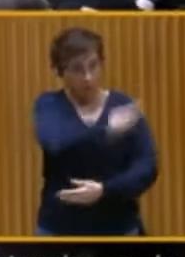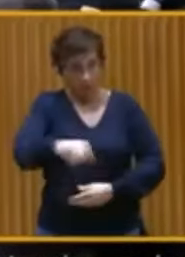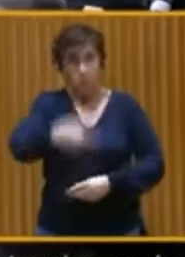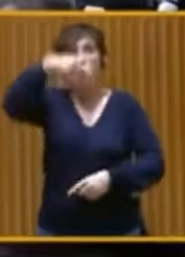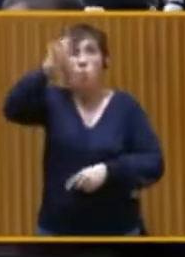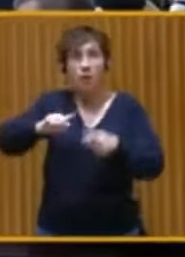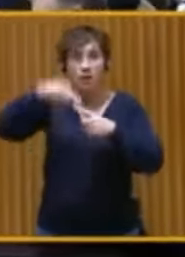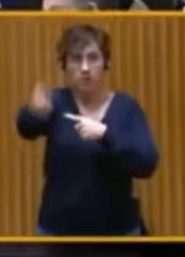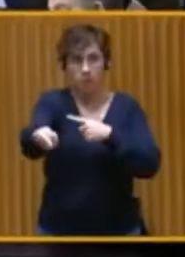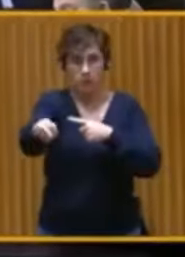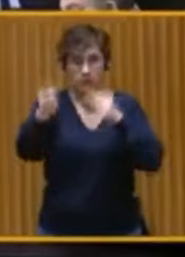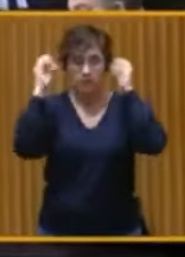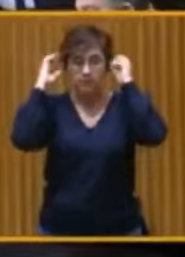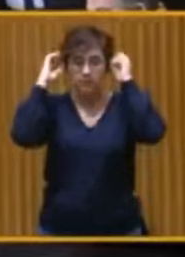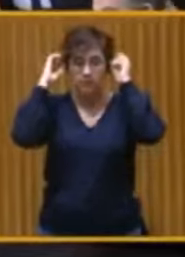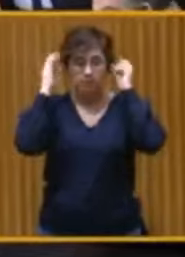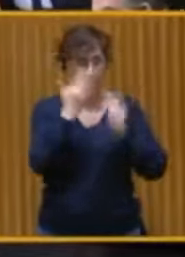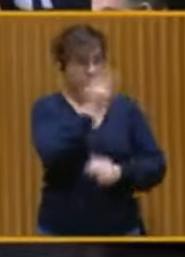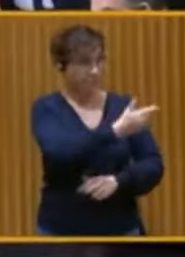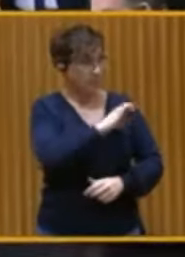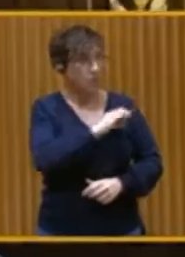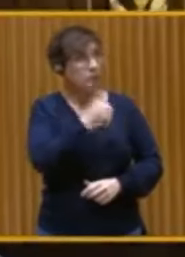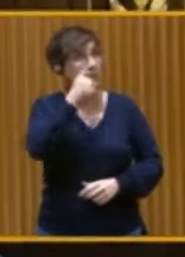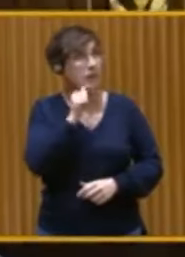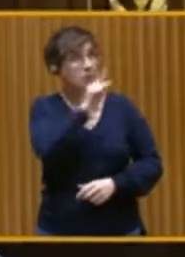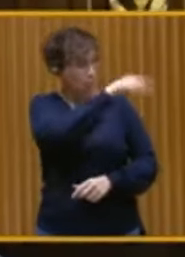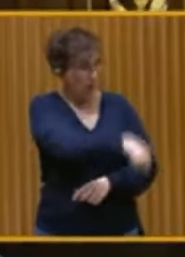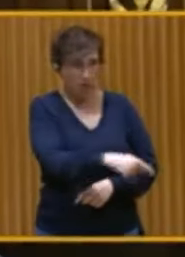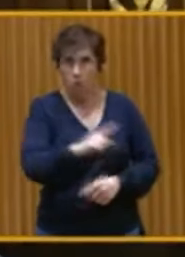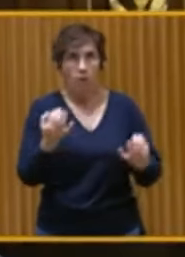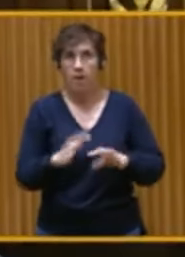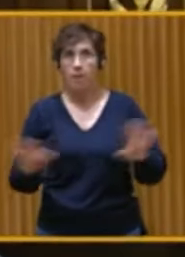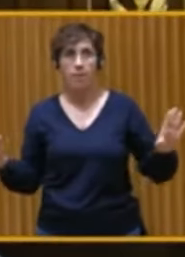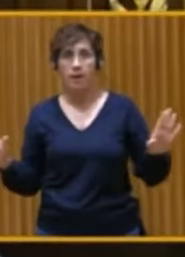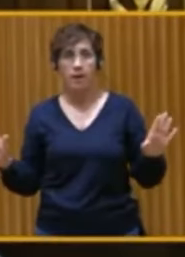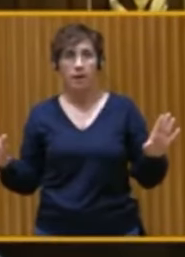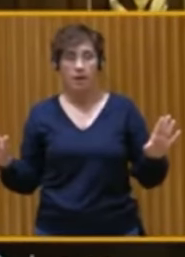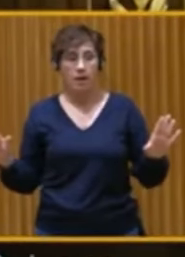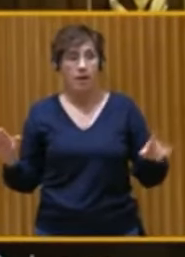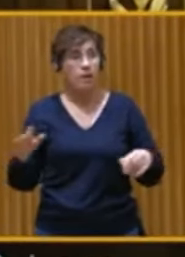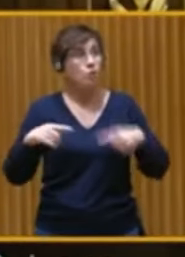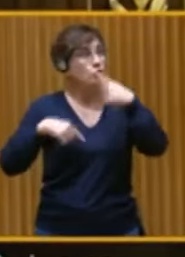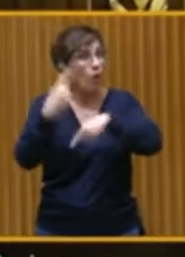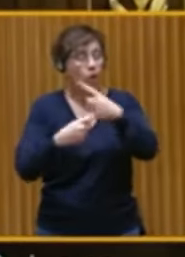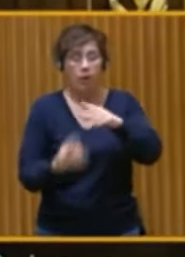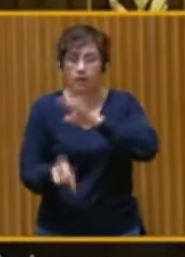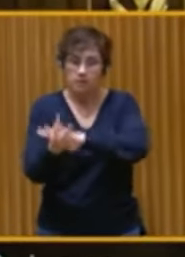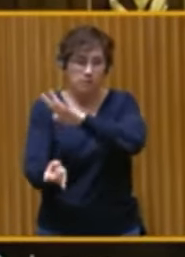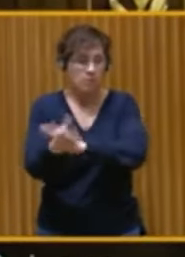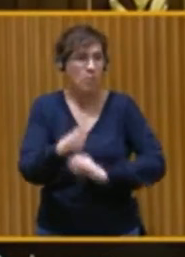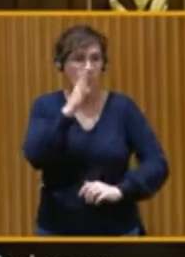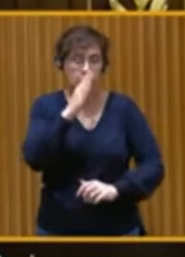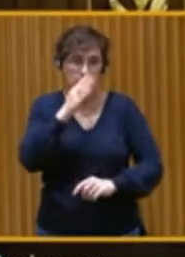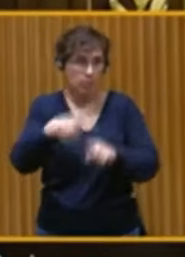Y la verdad, señor Sánchez, usted ya no debería de estar aquí. Y cada día, por una nueva razón, llega tarde